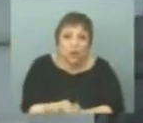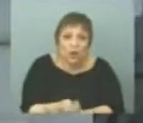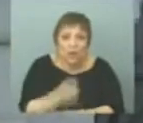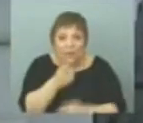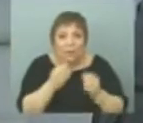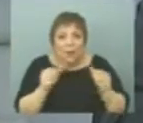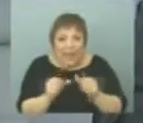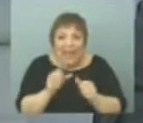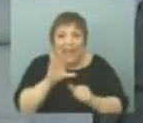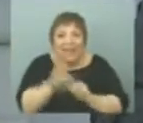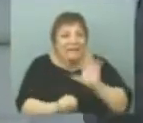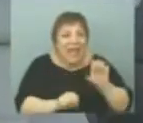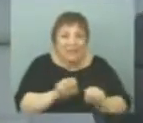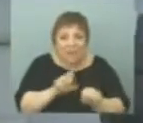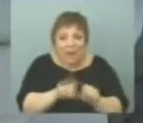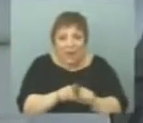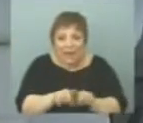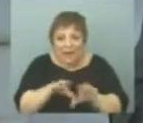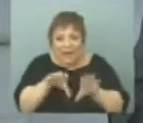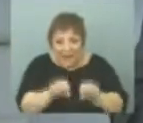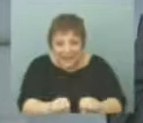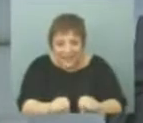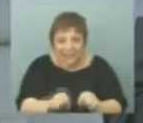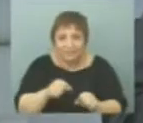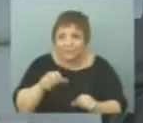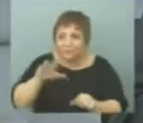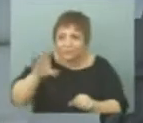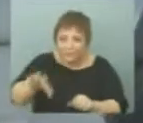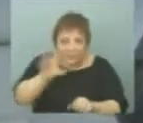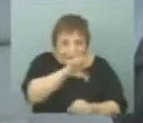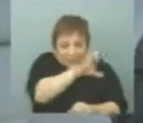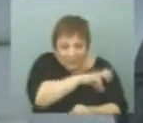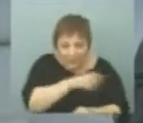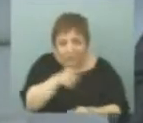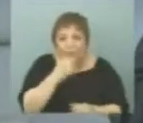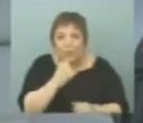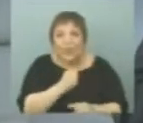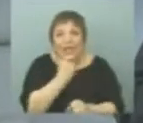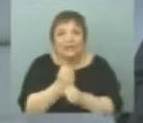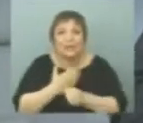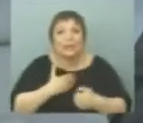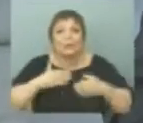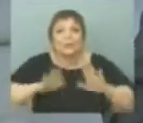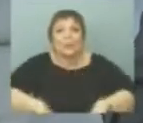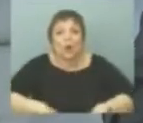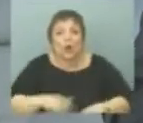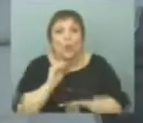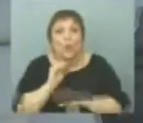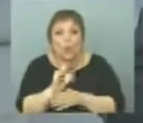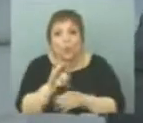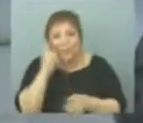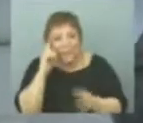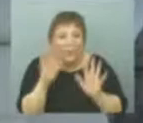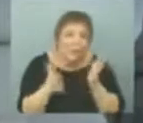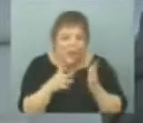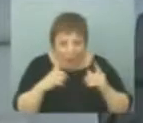cantidad de reservas de sectores, una cantidad de reservas, miren, usted reserva hasta el patrimonio cultural, por ejemplo. O que